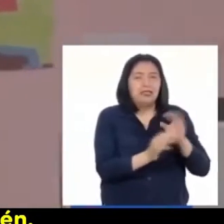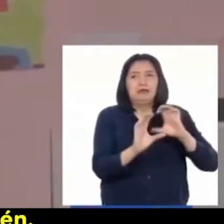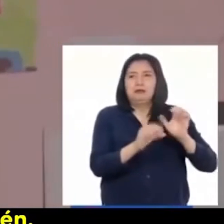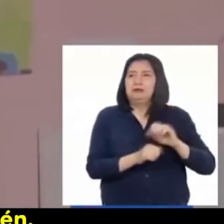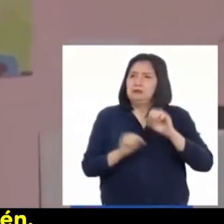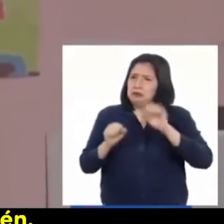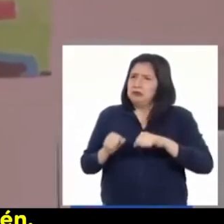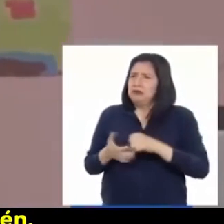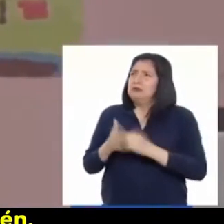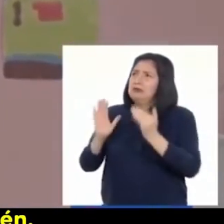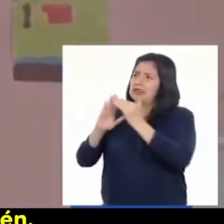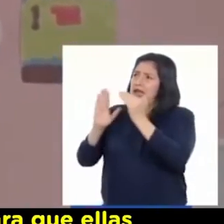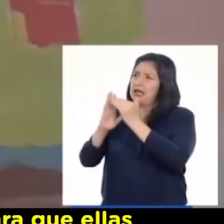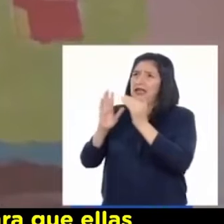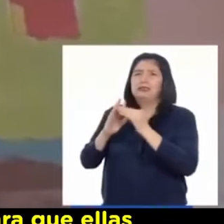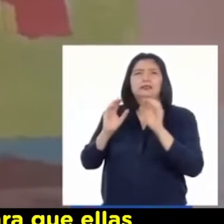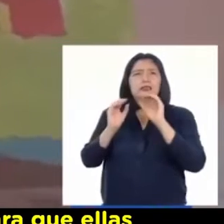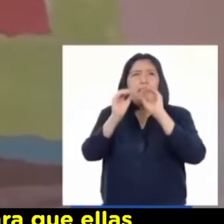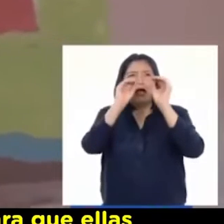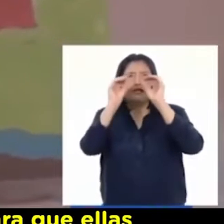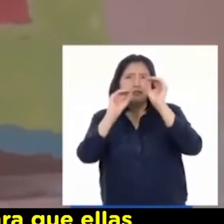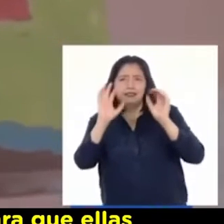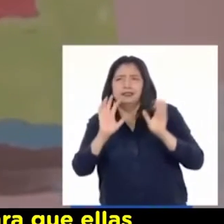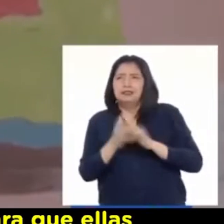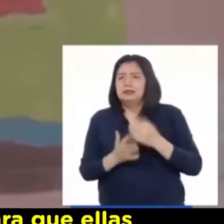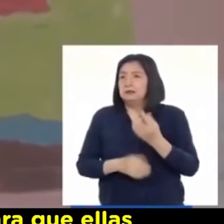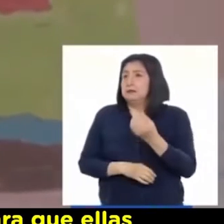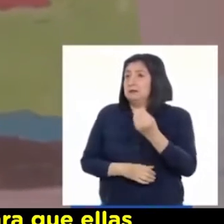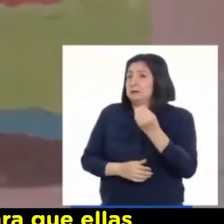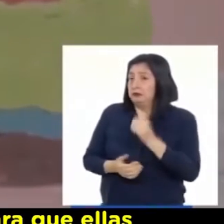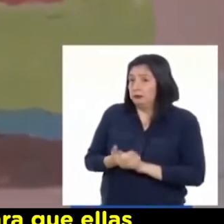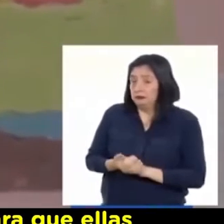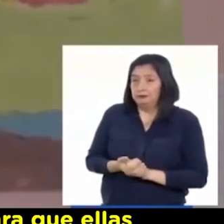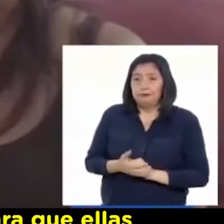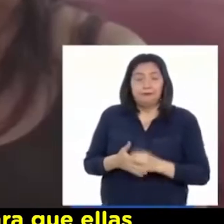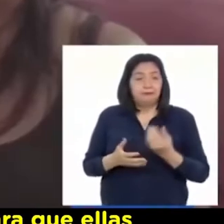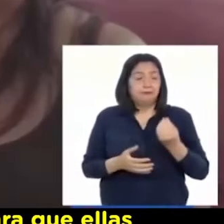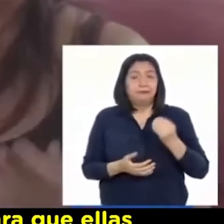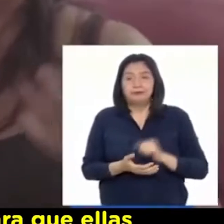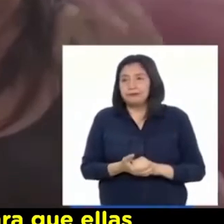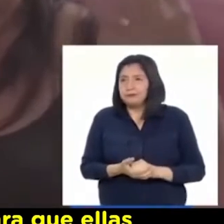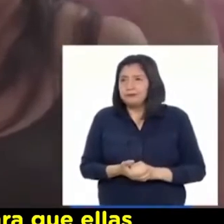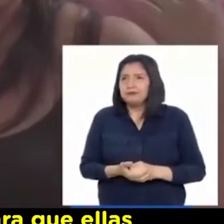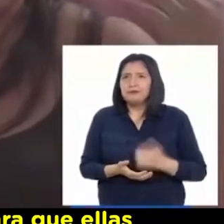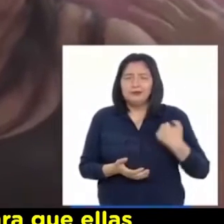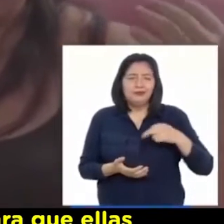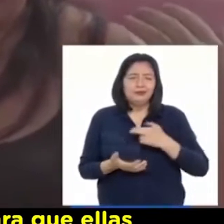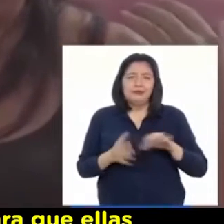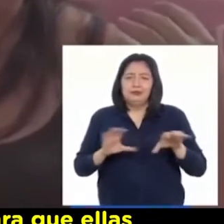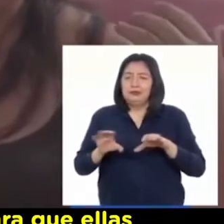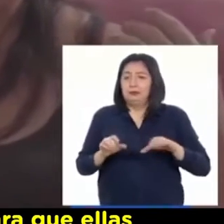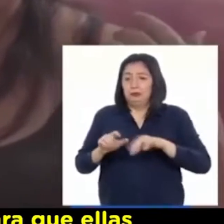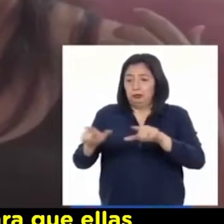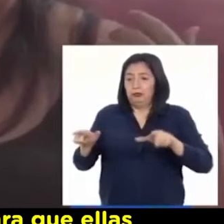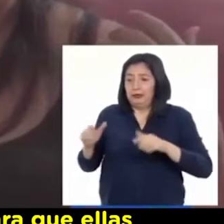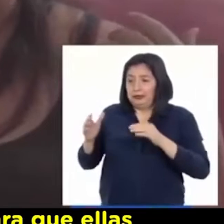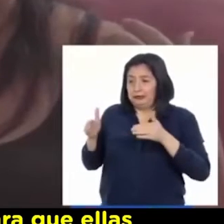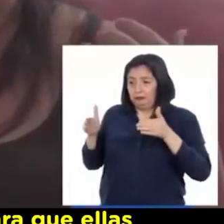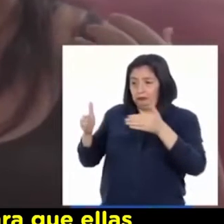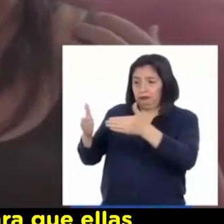adaptar nuestro hogar también porque generalmente hicimos un rincón